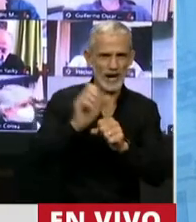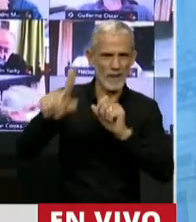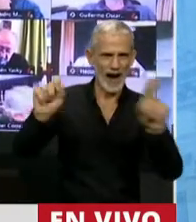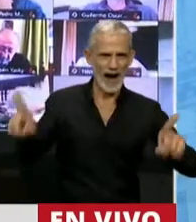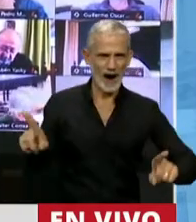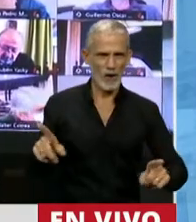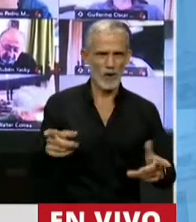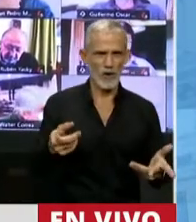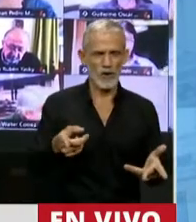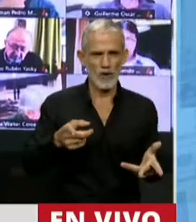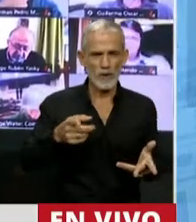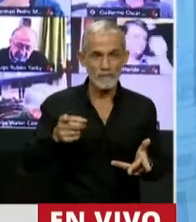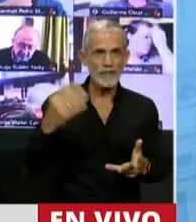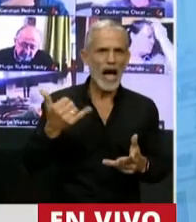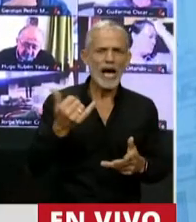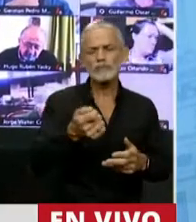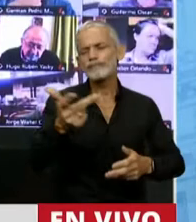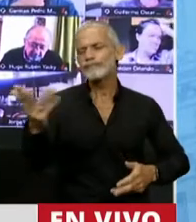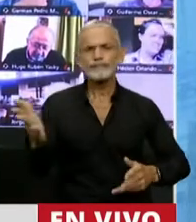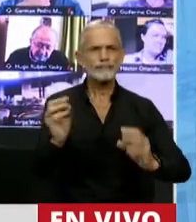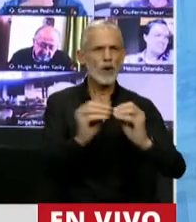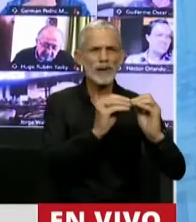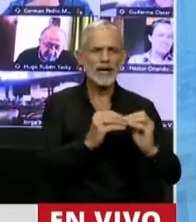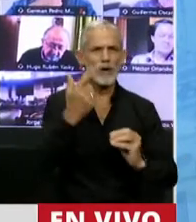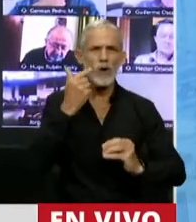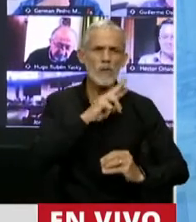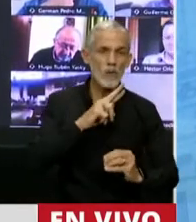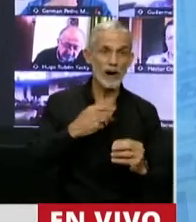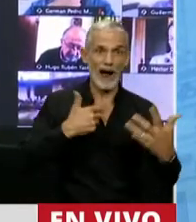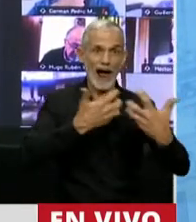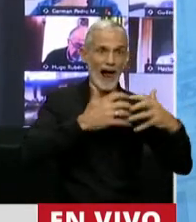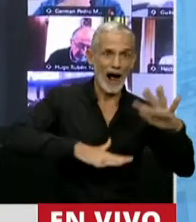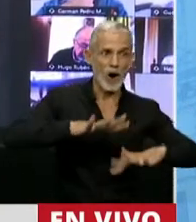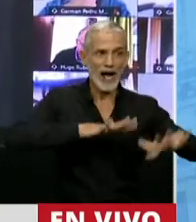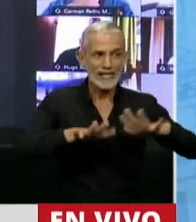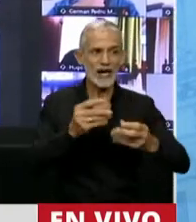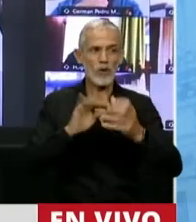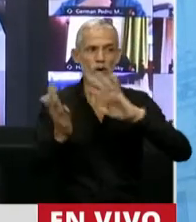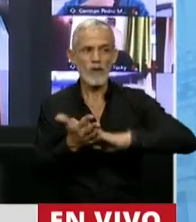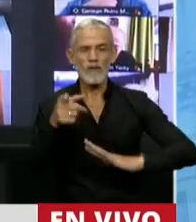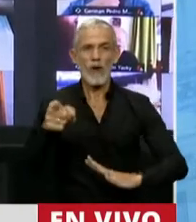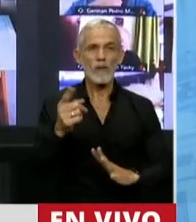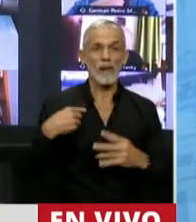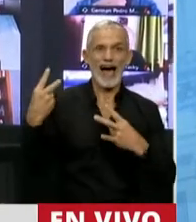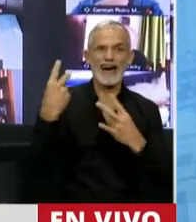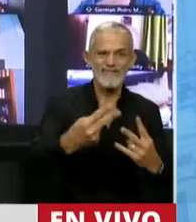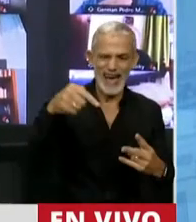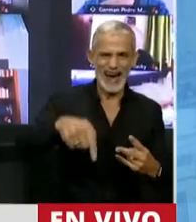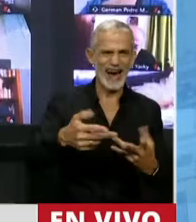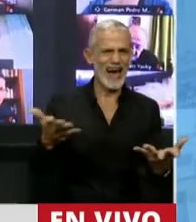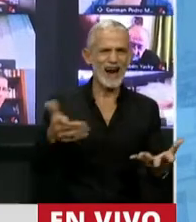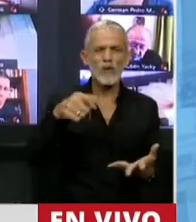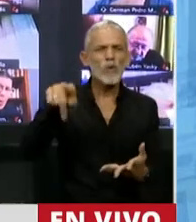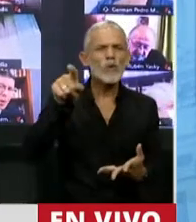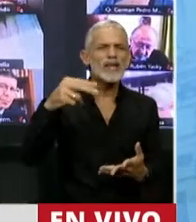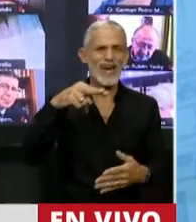Hay cantidad de compañeros y compañeras que ni siquiera pudieron organizar cómo hacer un viaje y venir hoy acá. ¿Cómo quiere usted